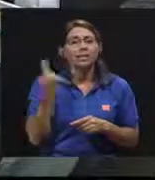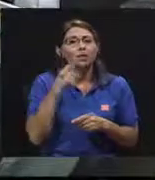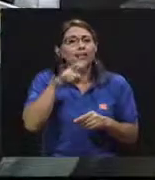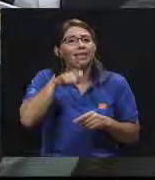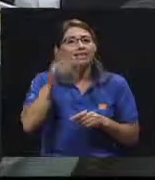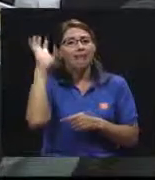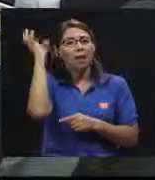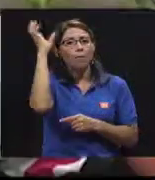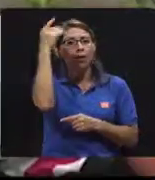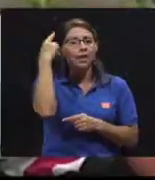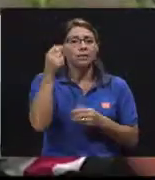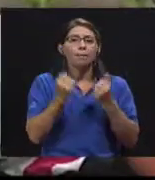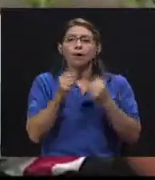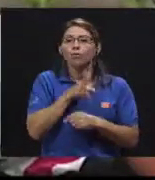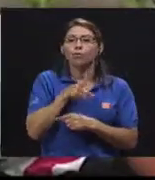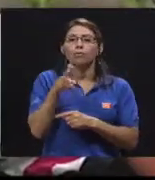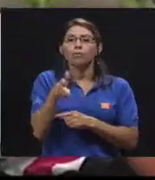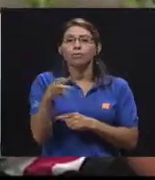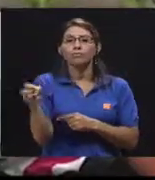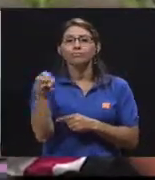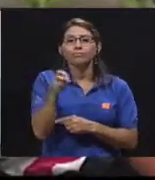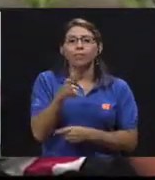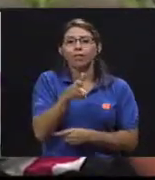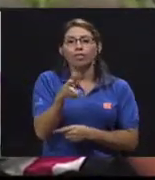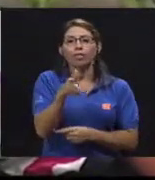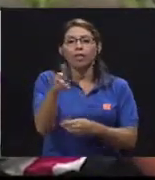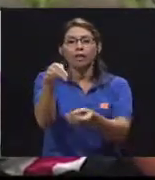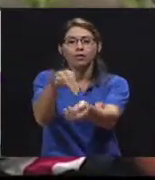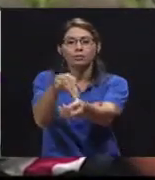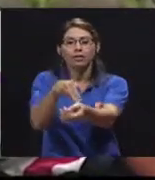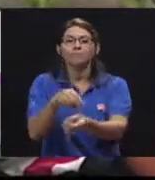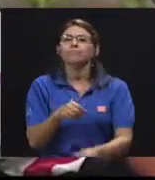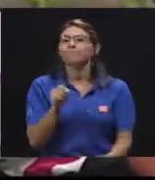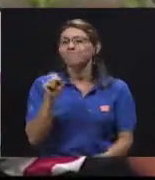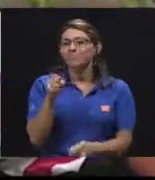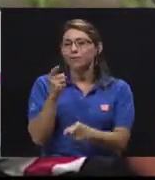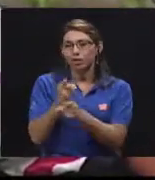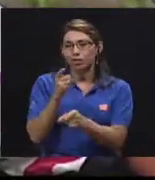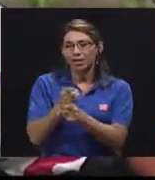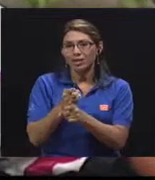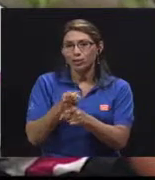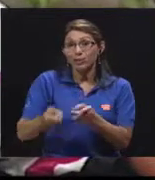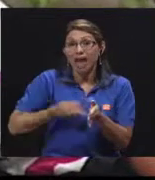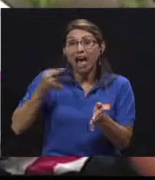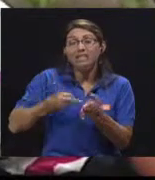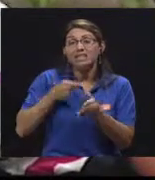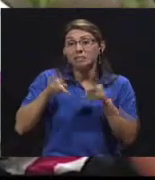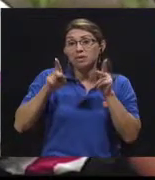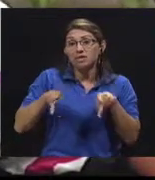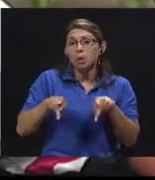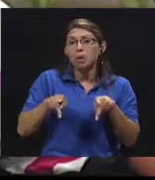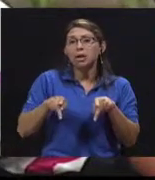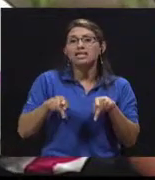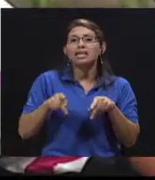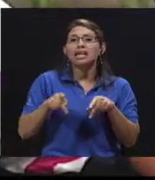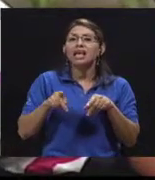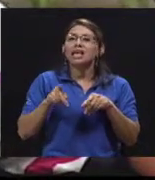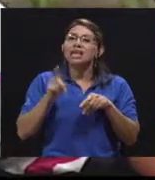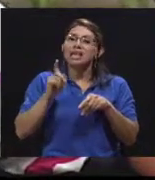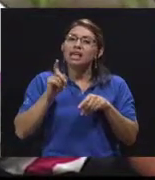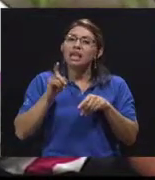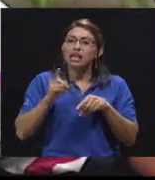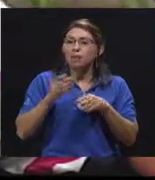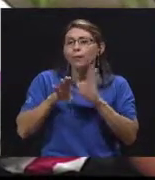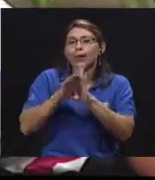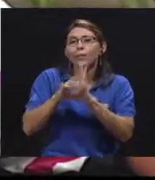urgencia. Correcto. Hay veces que, pues, hay ciertos pacientes que les realizan una cirugía un mes, dos